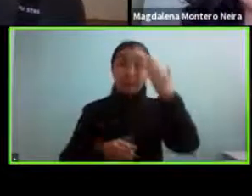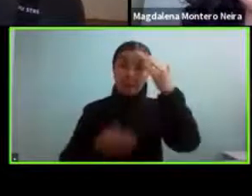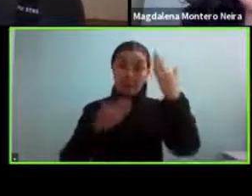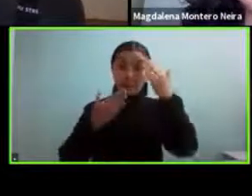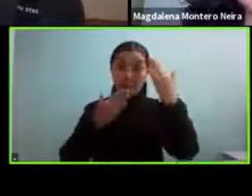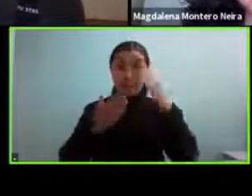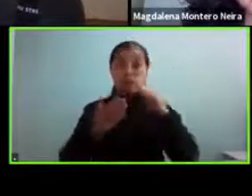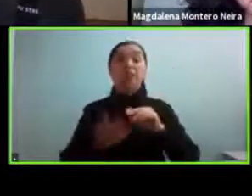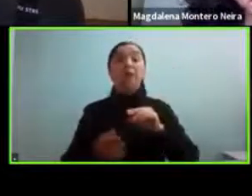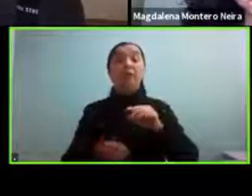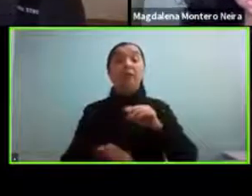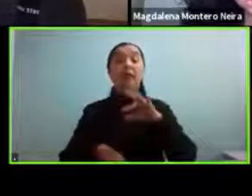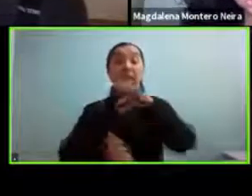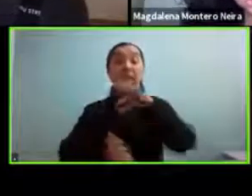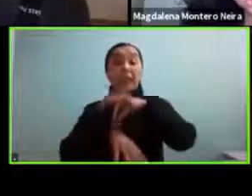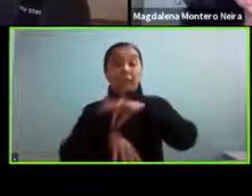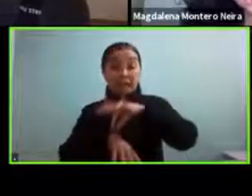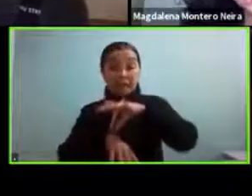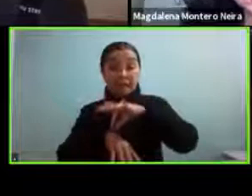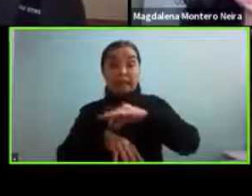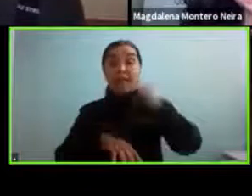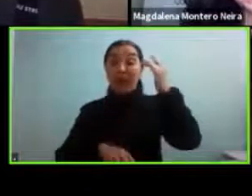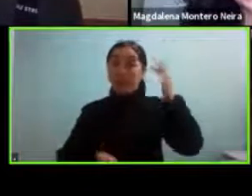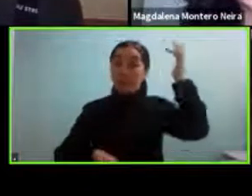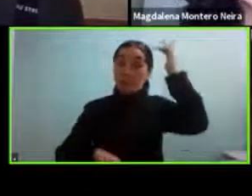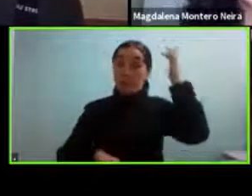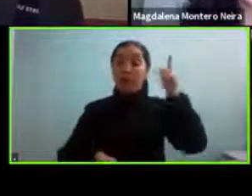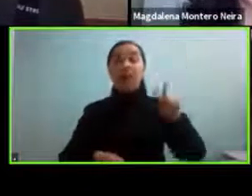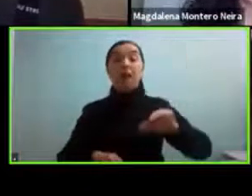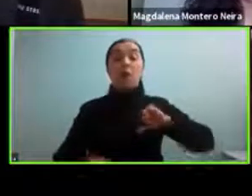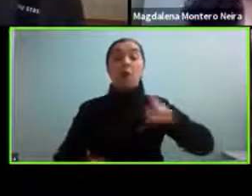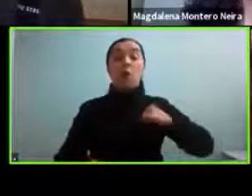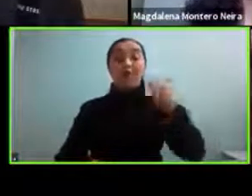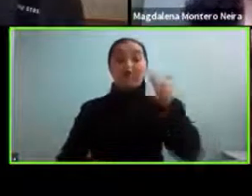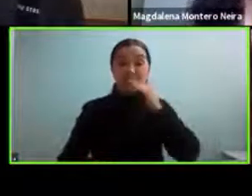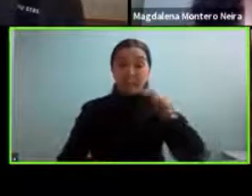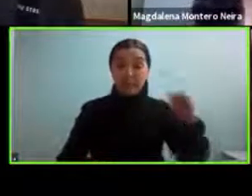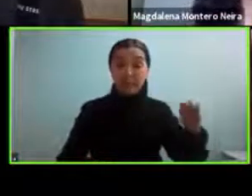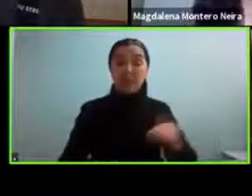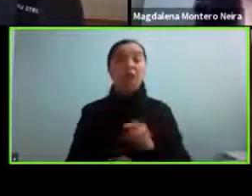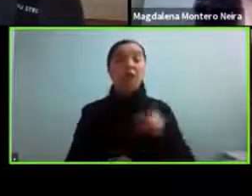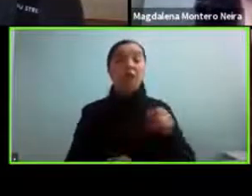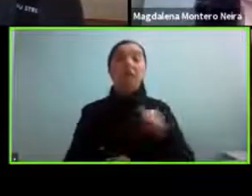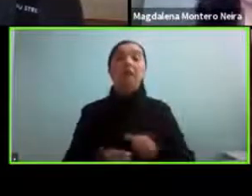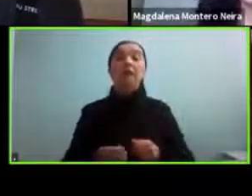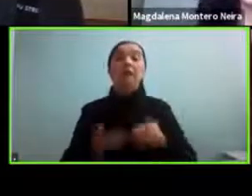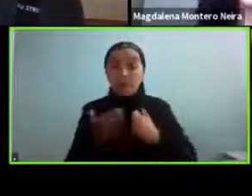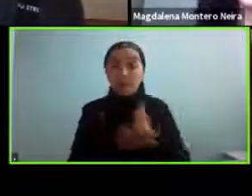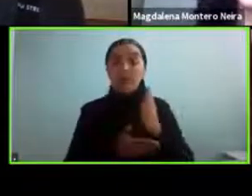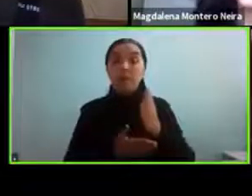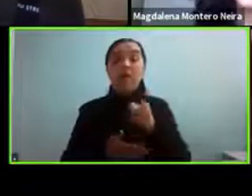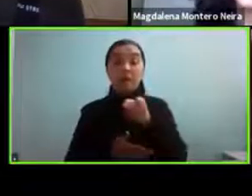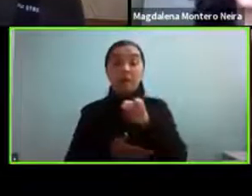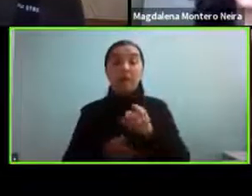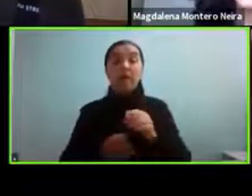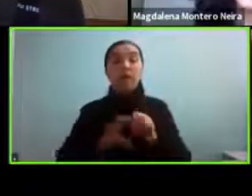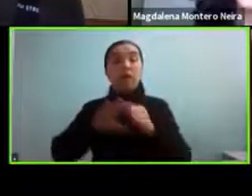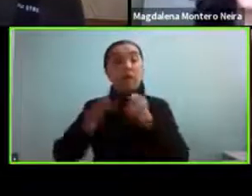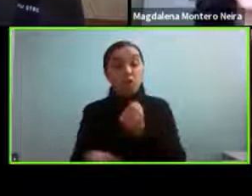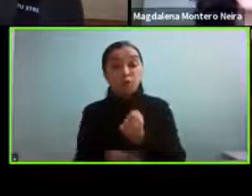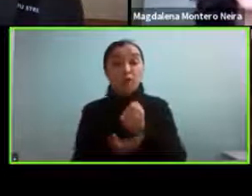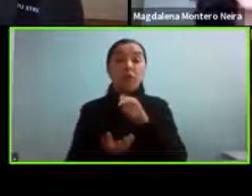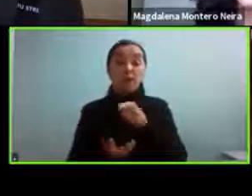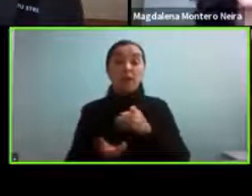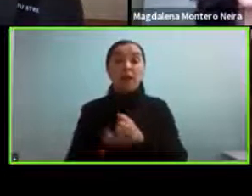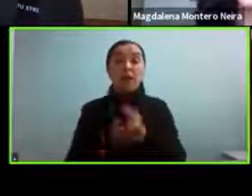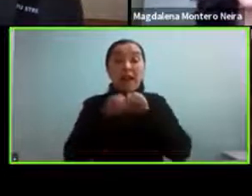en psicopatología clínica infantil juvenil. Es fundadora y directora científica de Mujeres TEA-EAN, que es la primera red